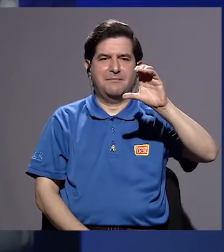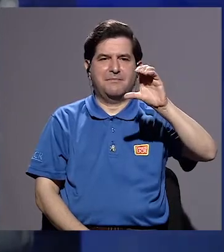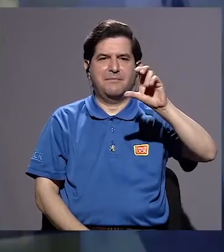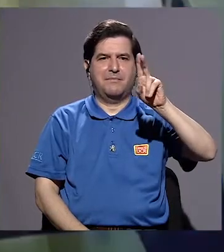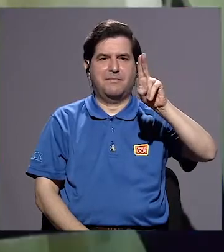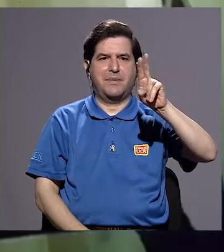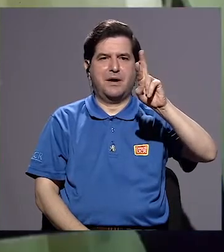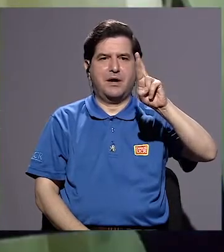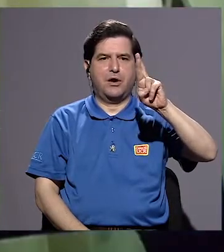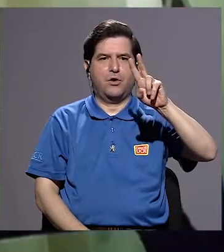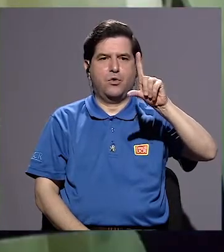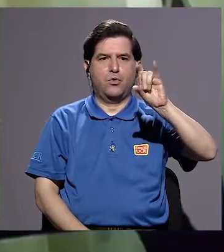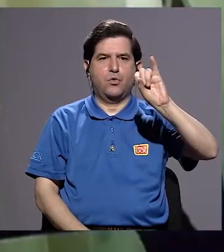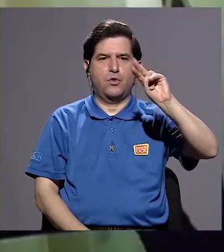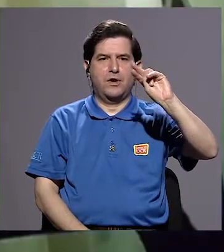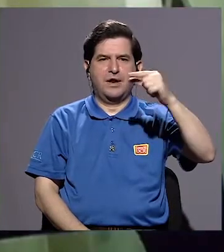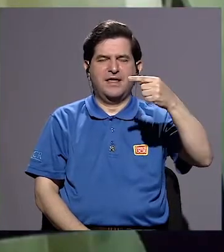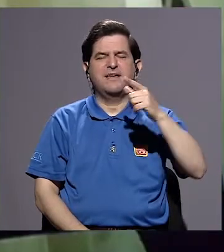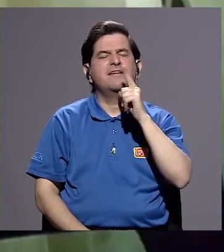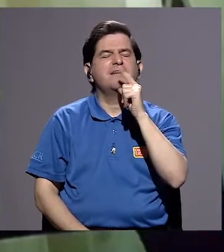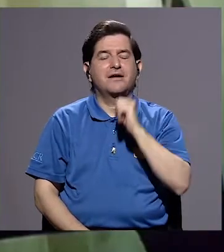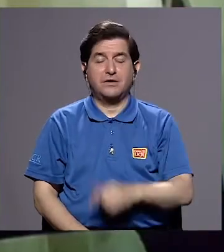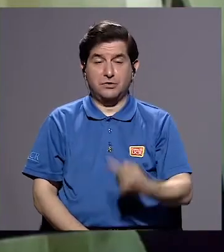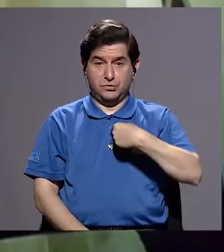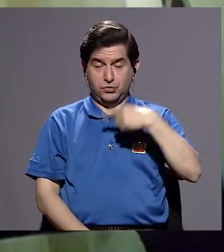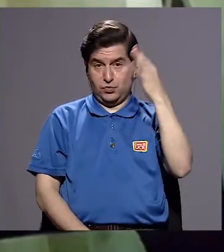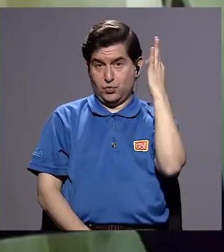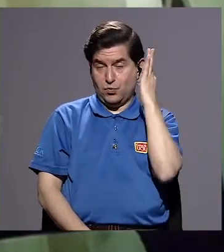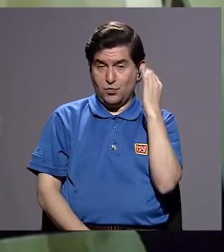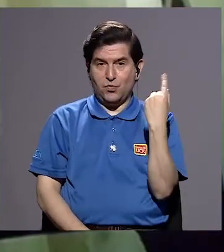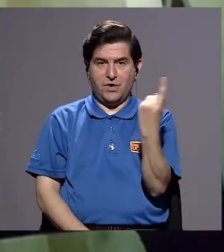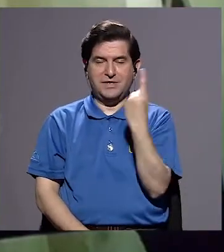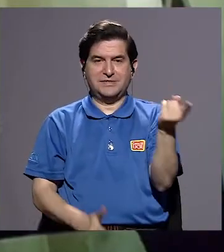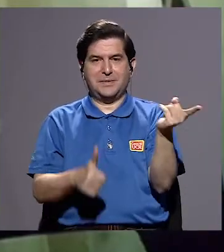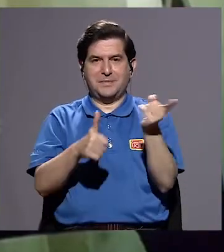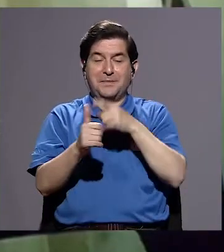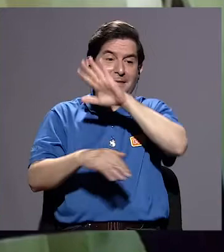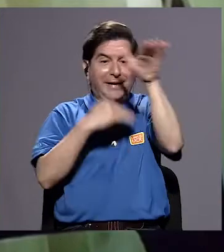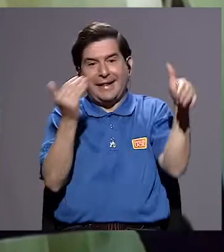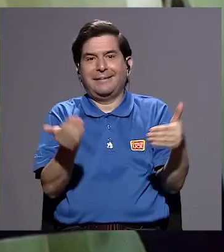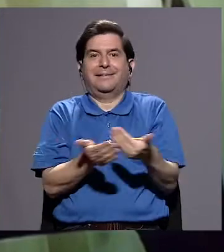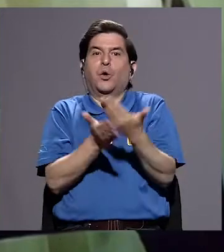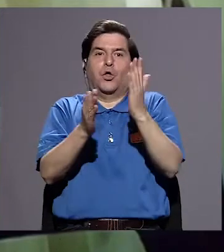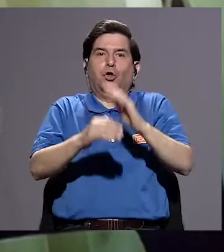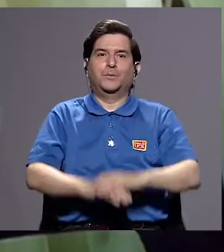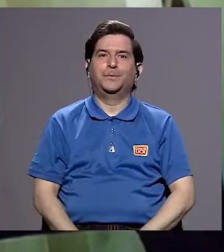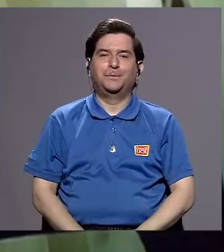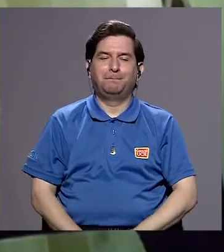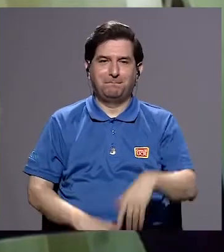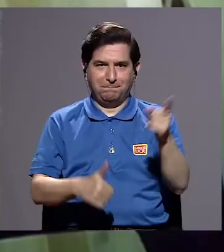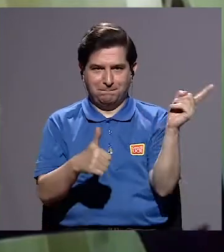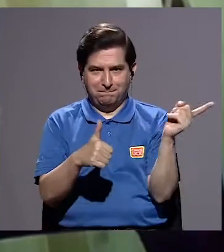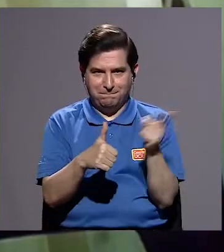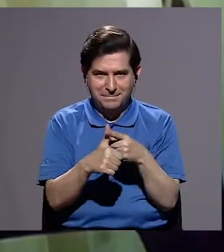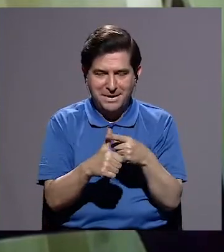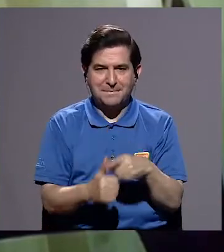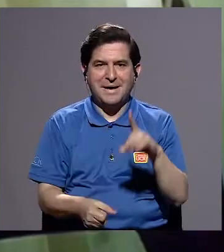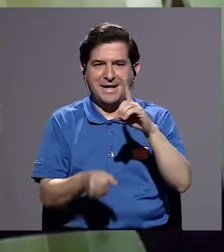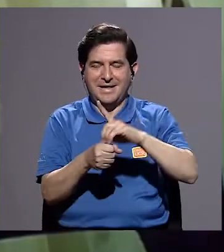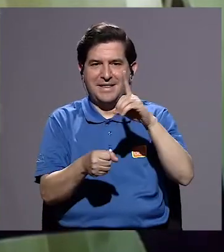Bueno, yo soy una mujer que siempre he sido la primera en todo. La primera